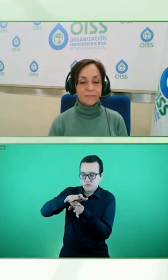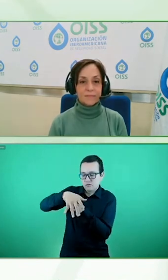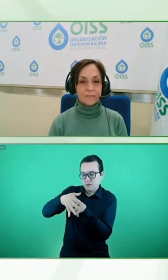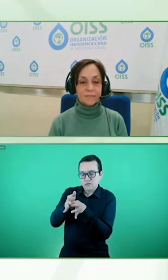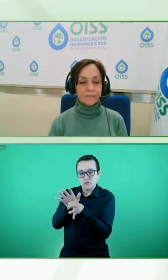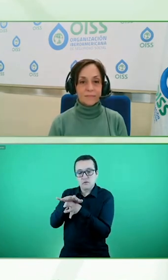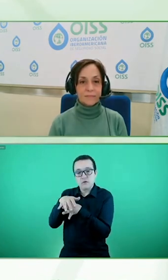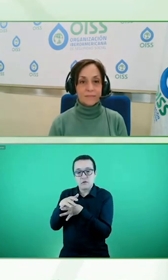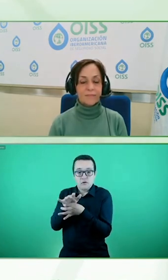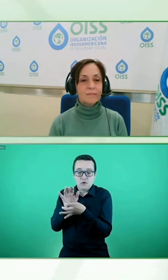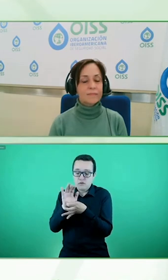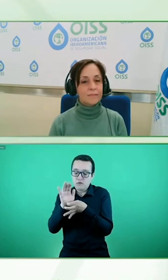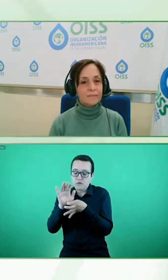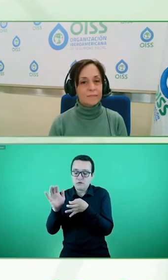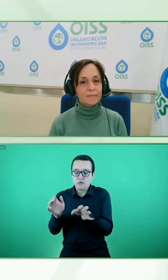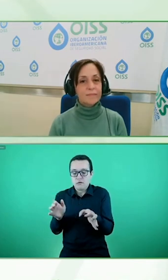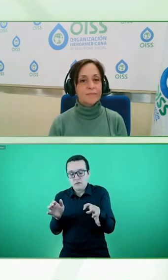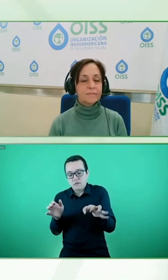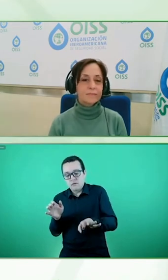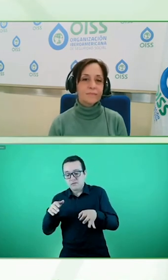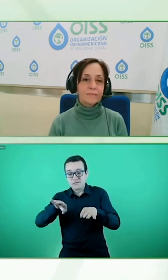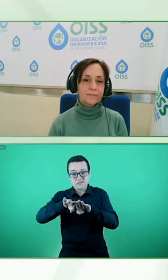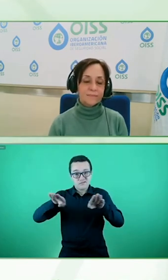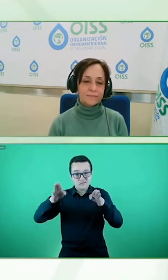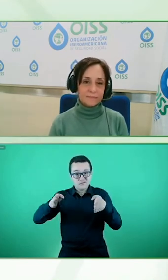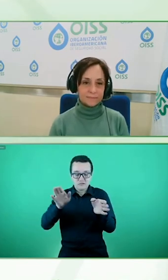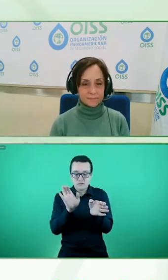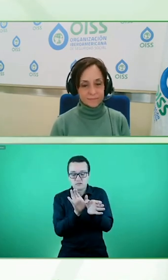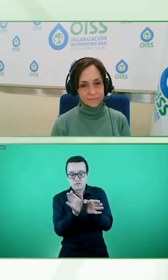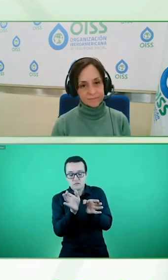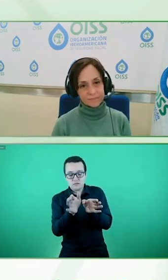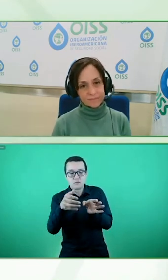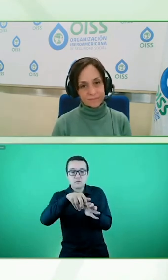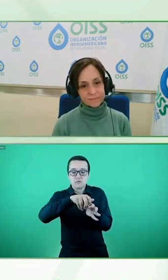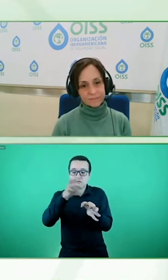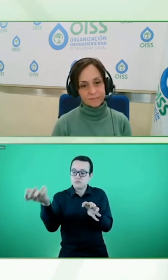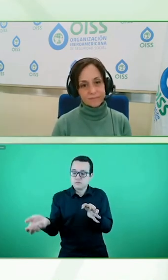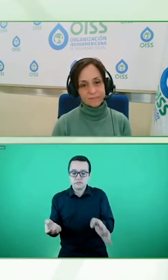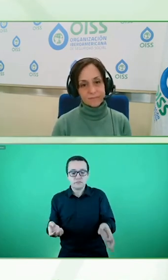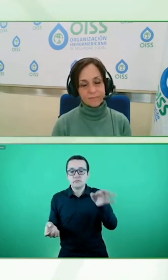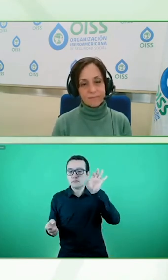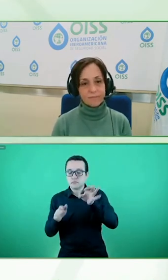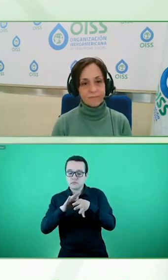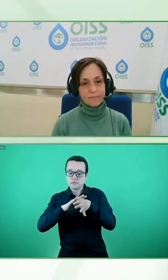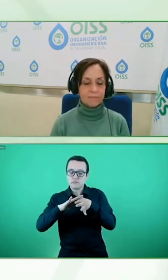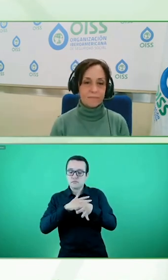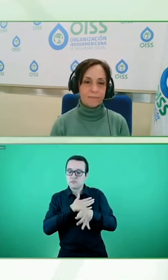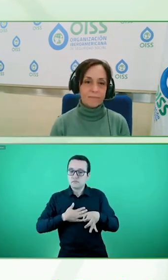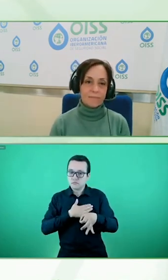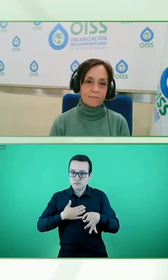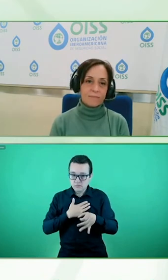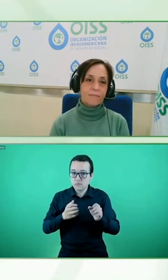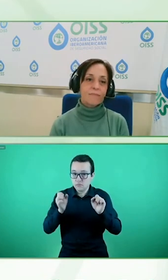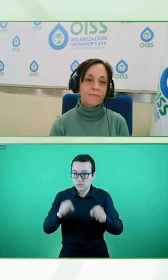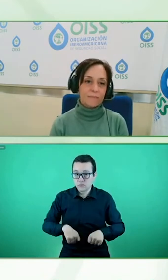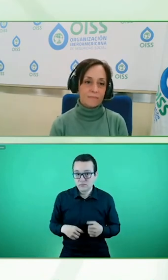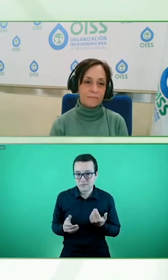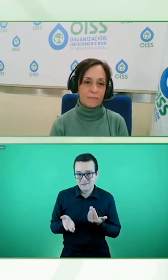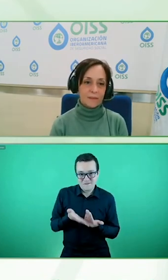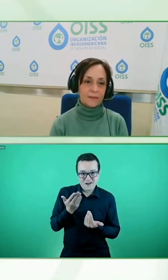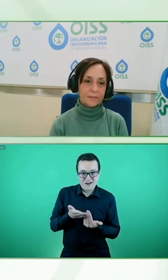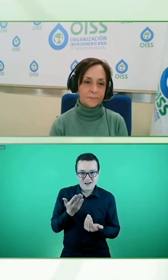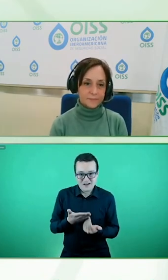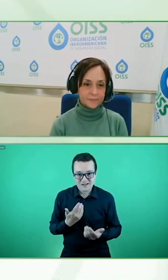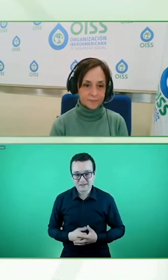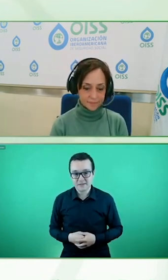de un escritorio entonces muy fácil de abrir y el último ejemplo